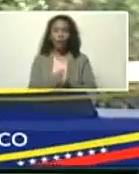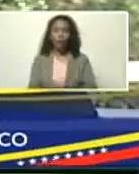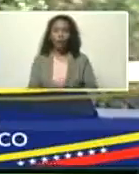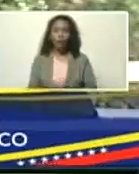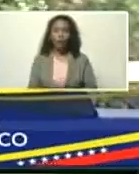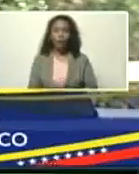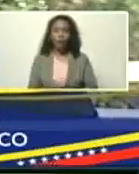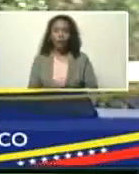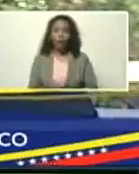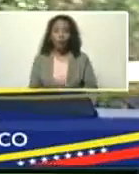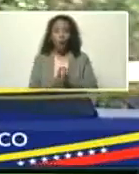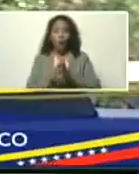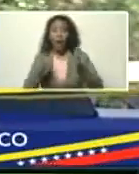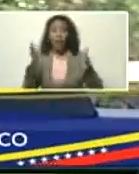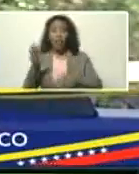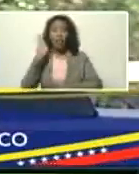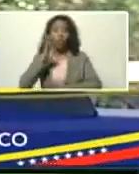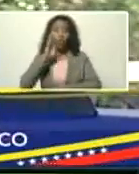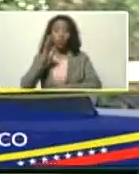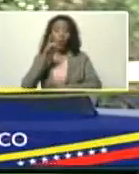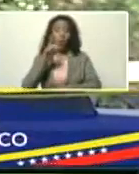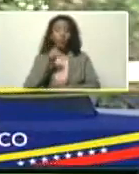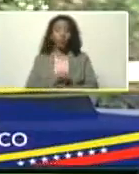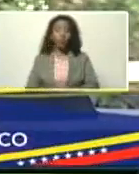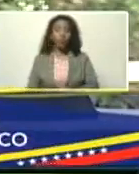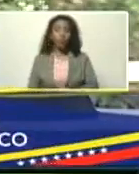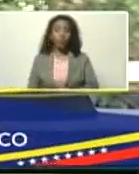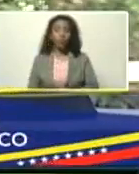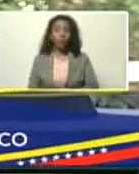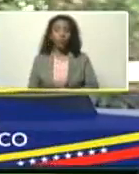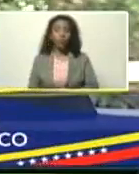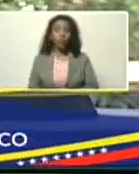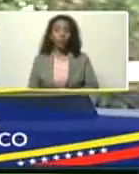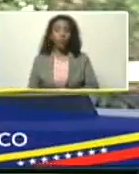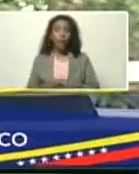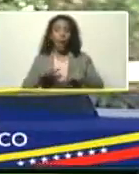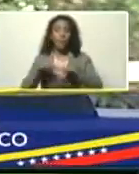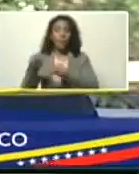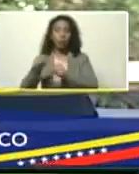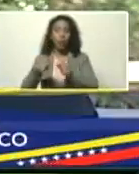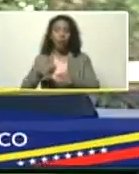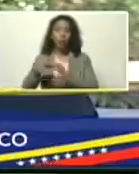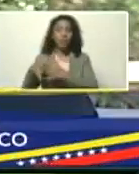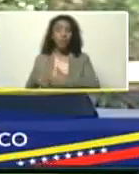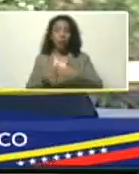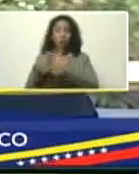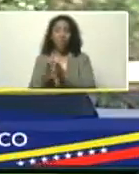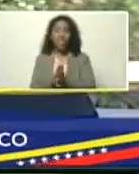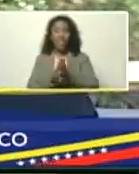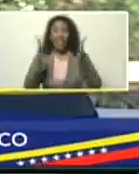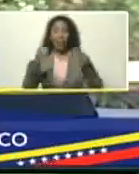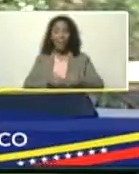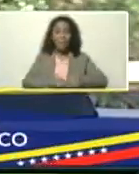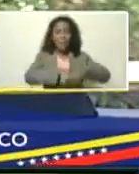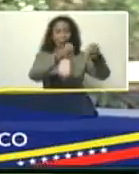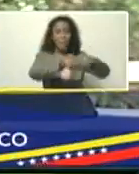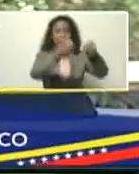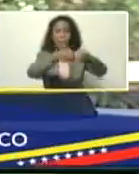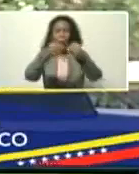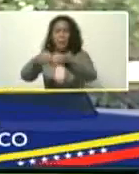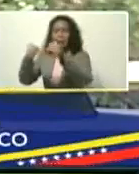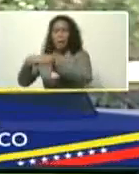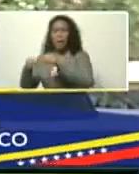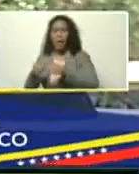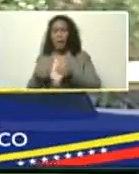los grandes contaminadores, que es el capitalismo del norte, los grandes destructores del planeta,